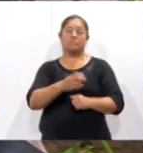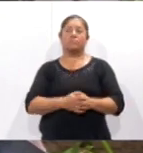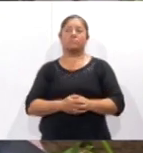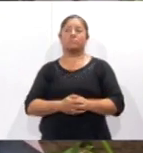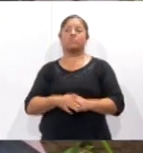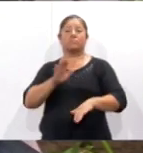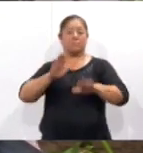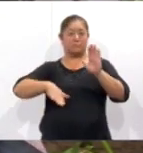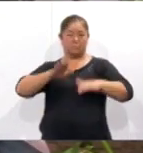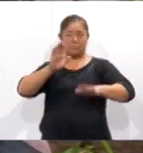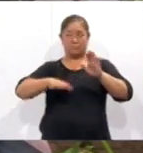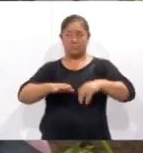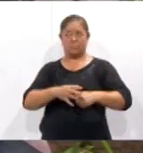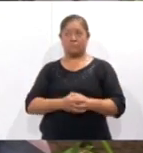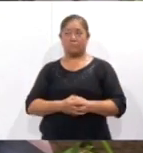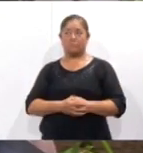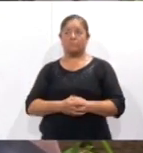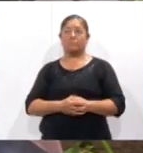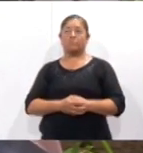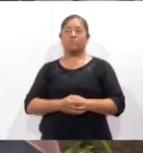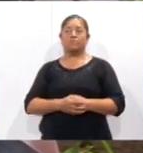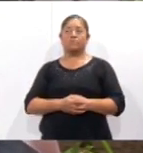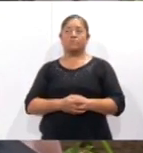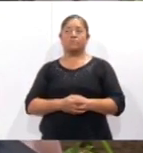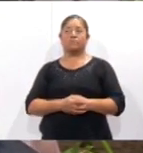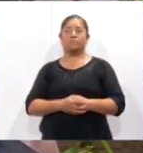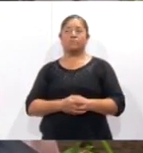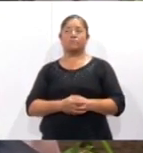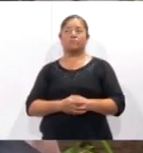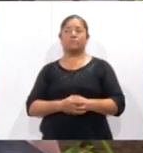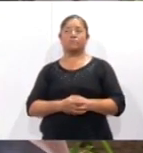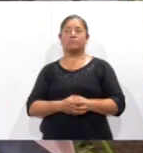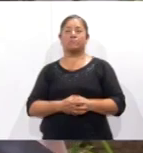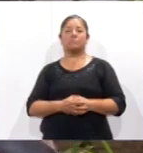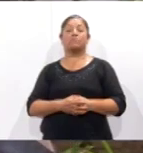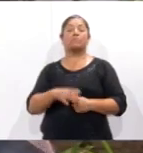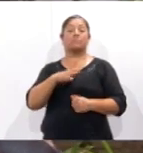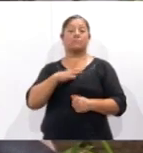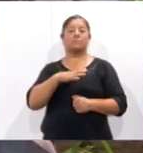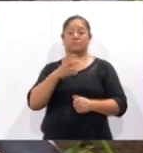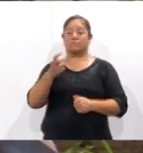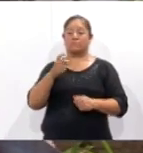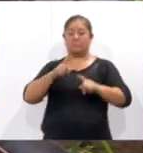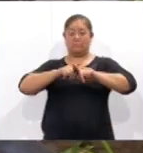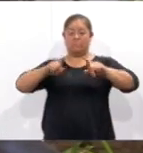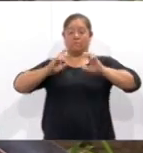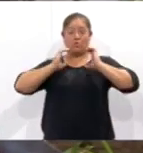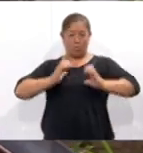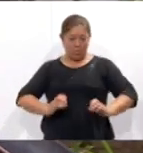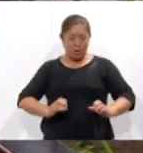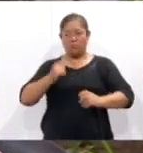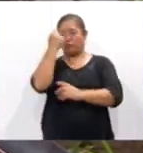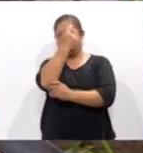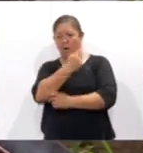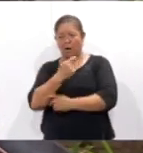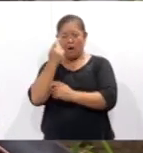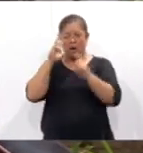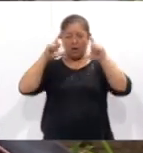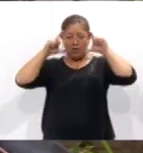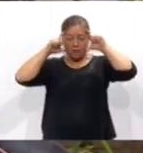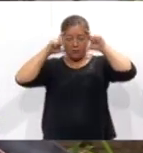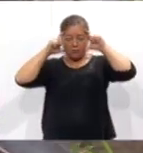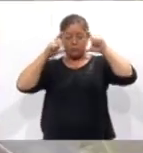existen esa diversidad de cuerpos, caras, rostros,